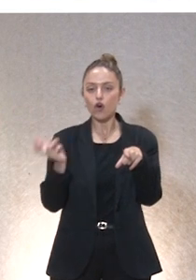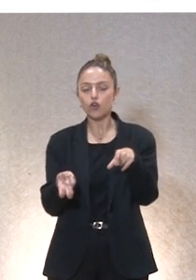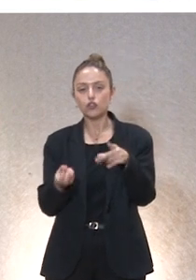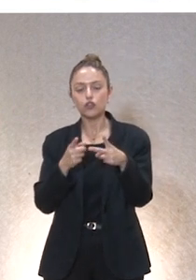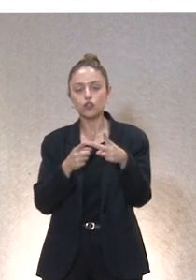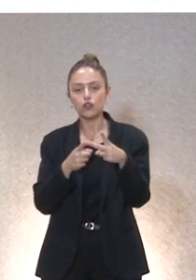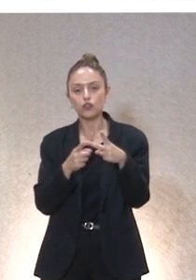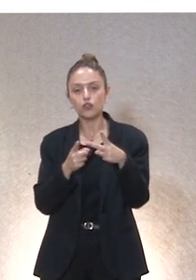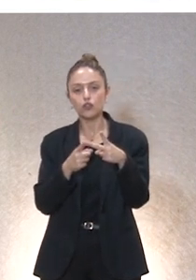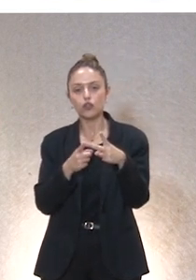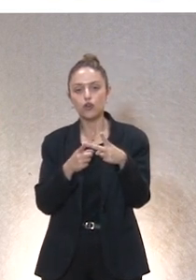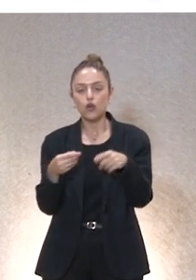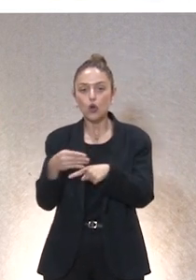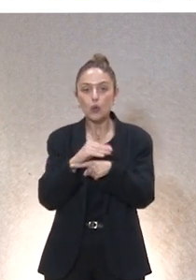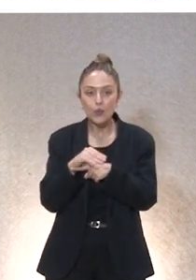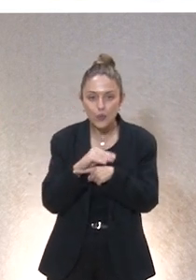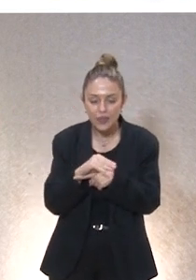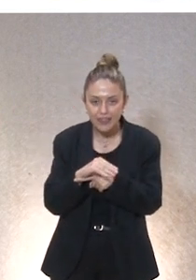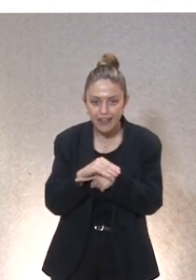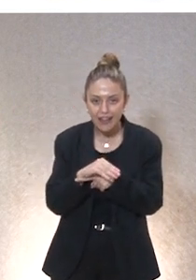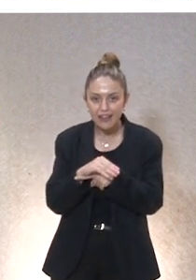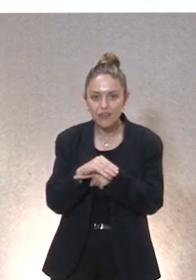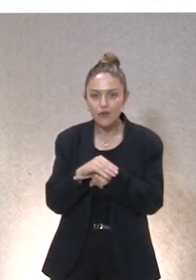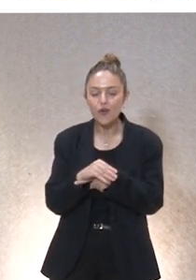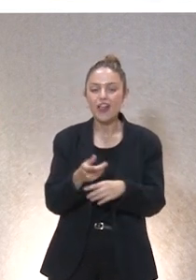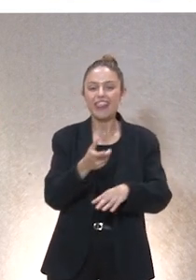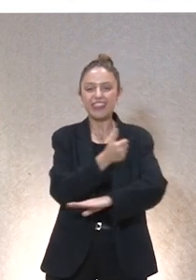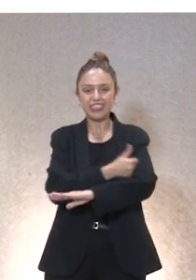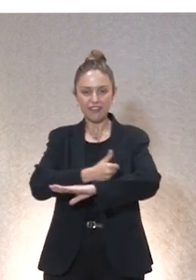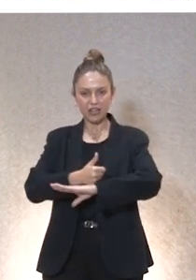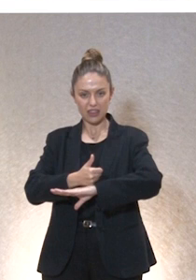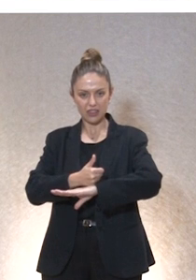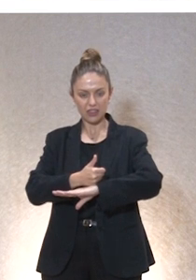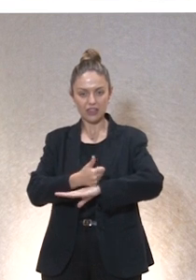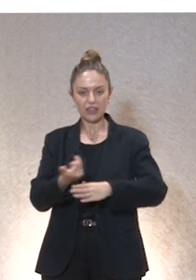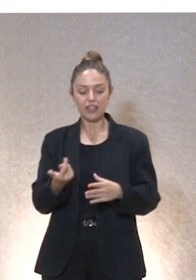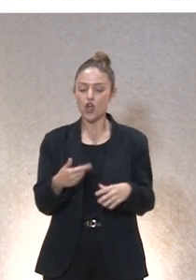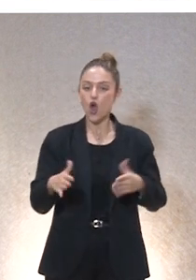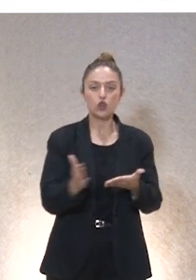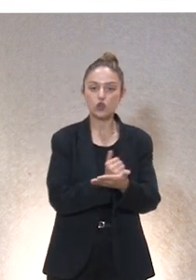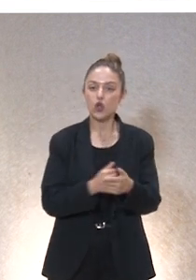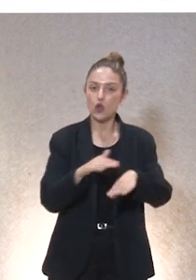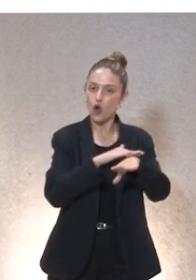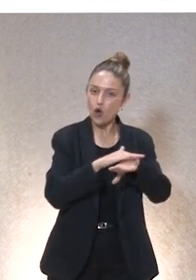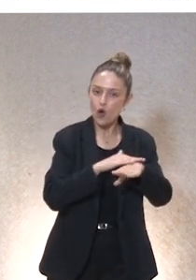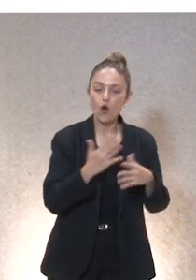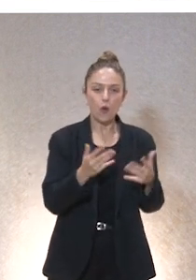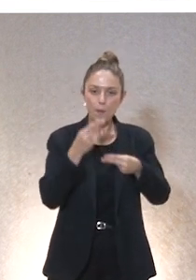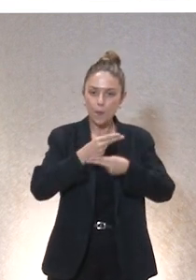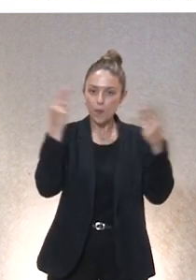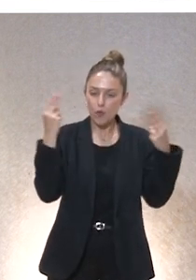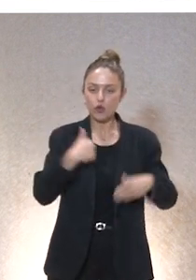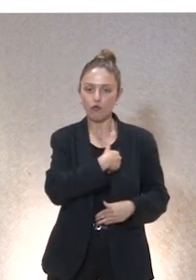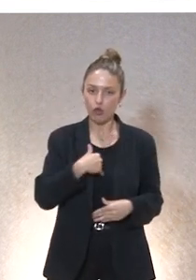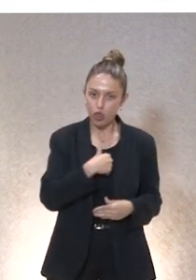aquellos que entienden el cuidado o el buen cuidado en clave civilizatoria creen que todo depende de la administración pública del estado del número de funcionarios por